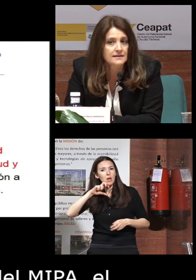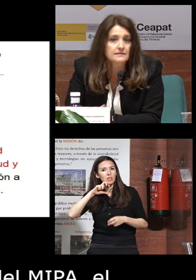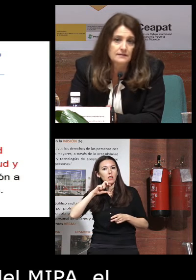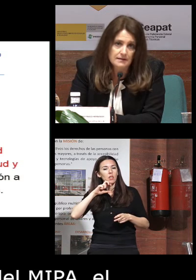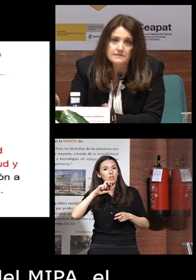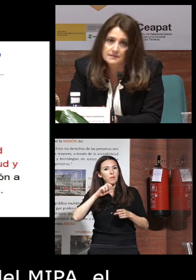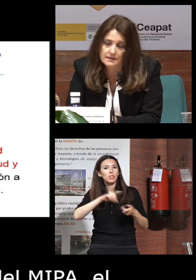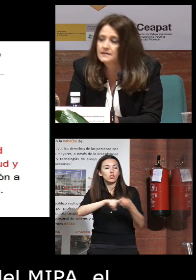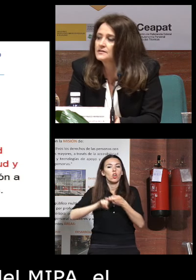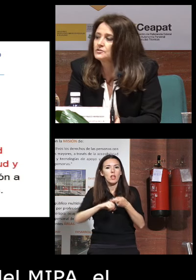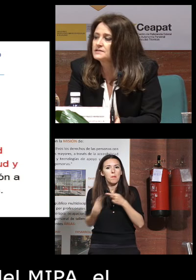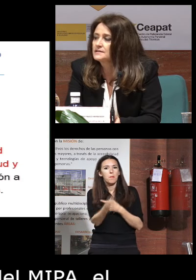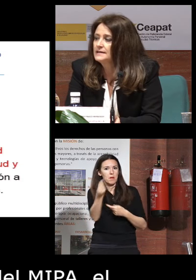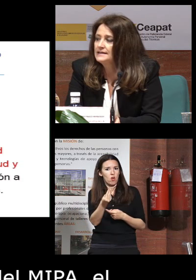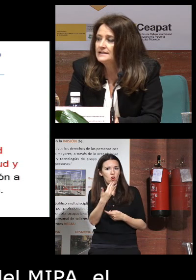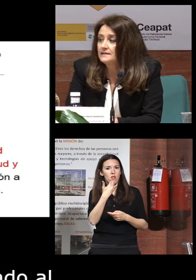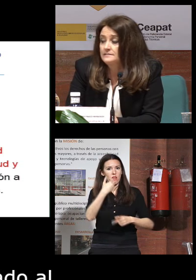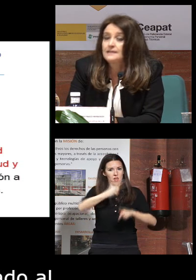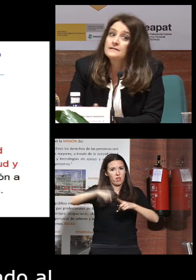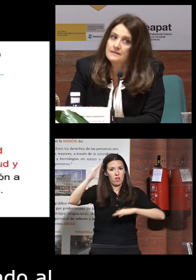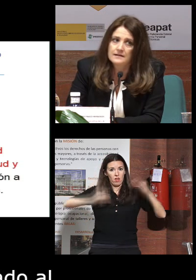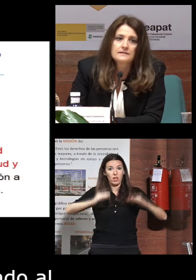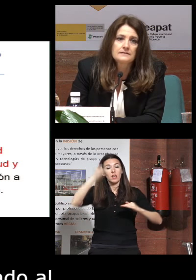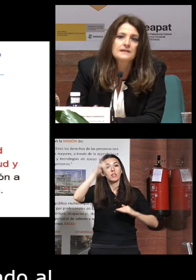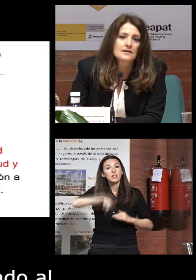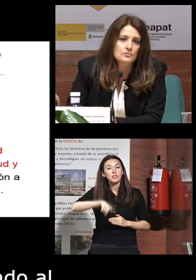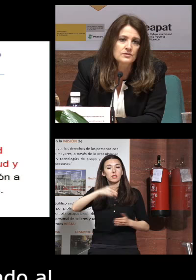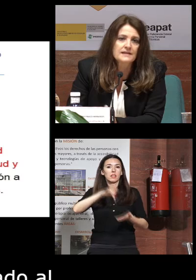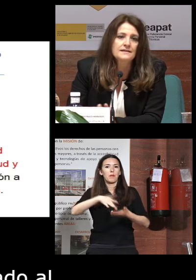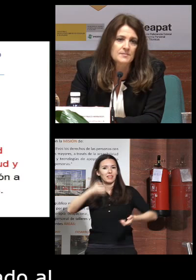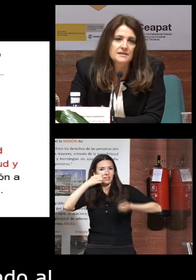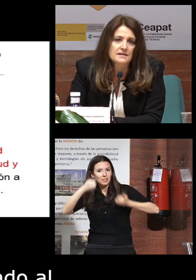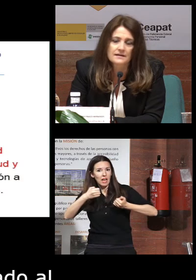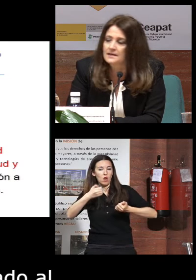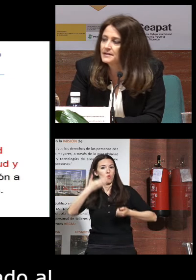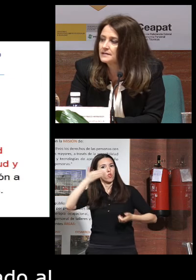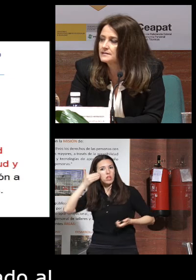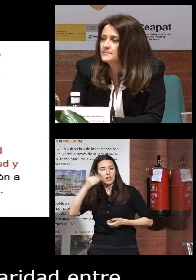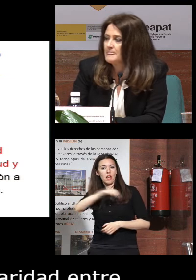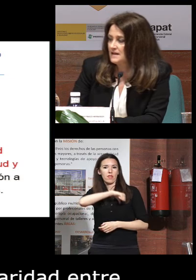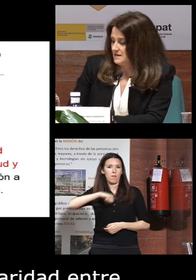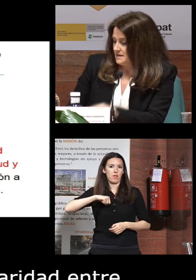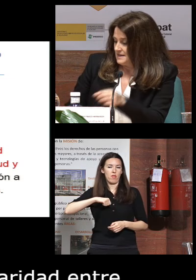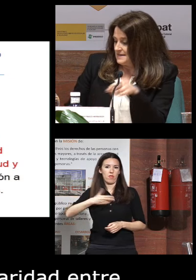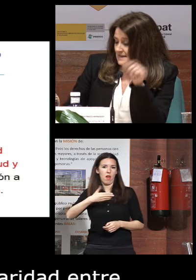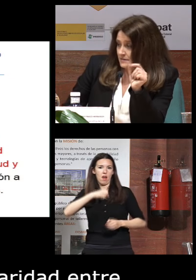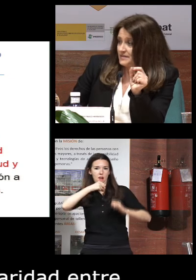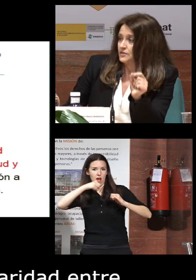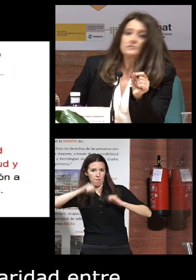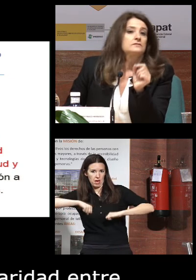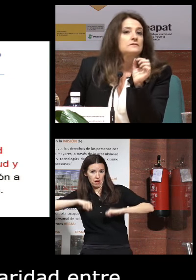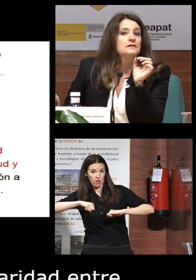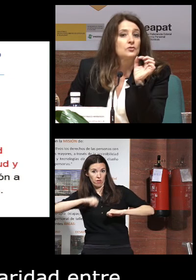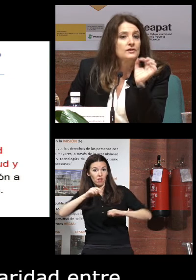solidaridad entre generaciones y a la dignidad la salud y la independencia de la vejez y hace